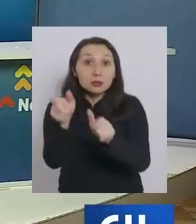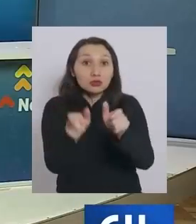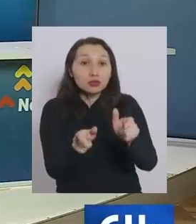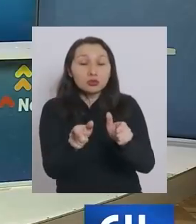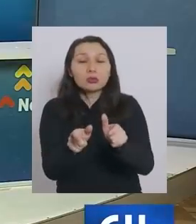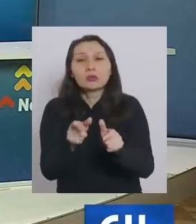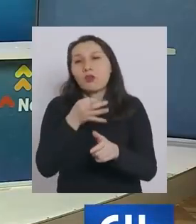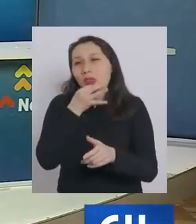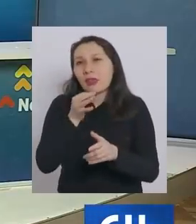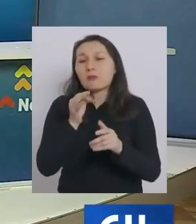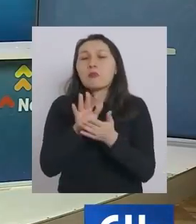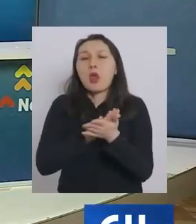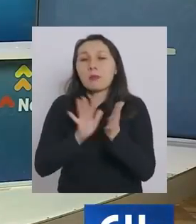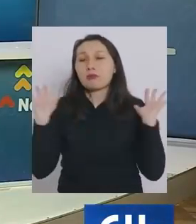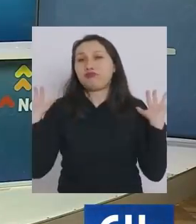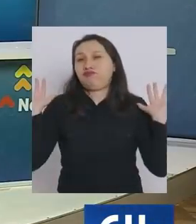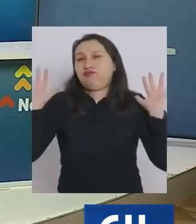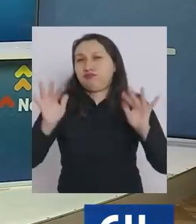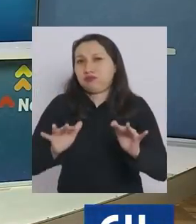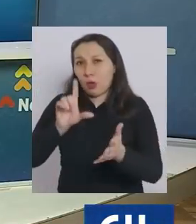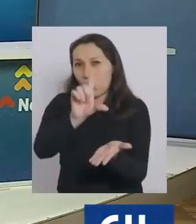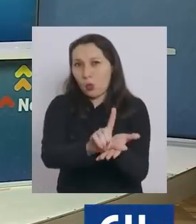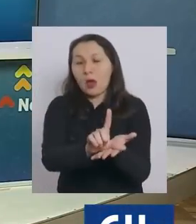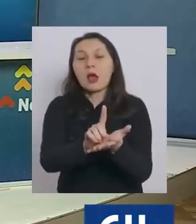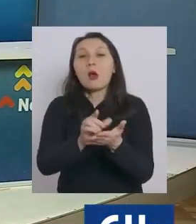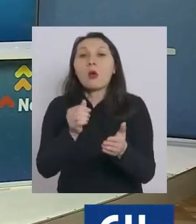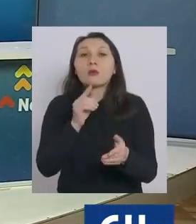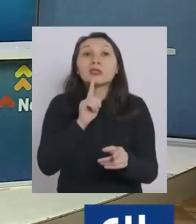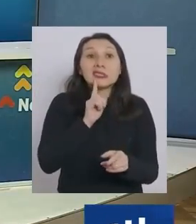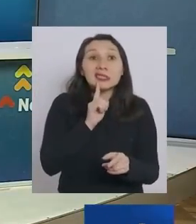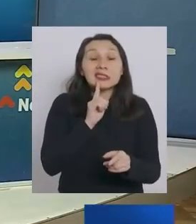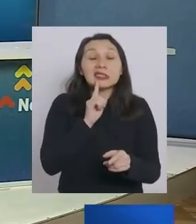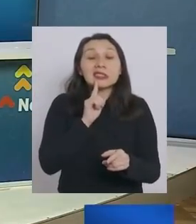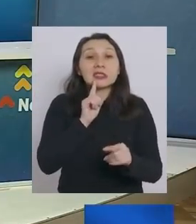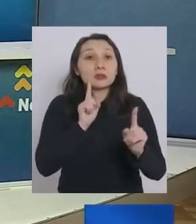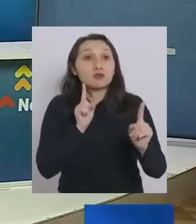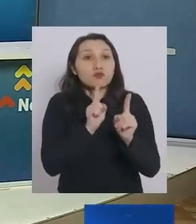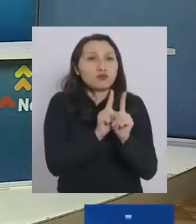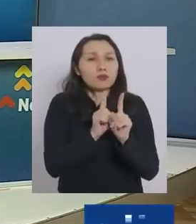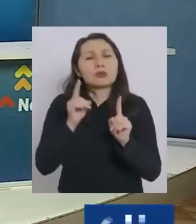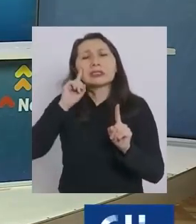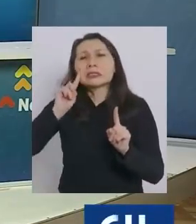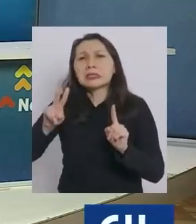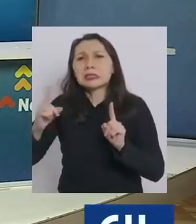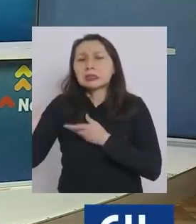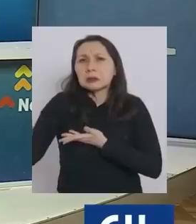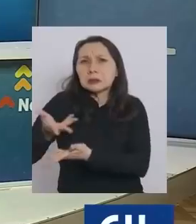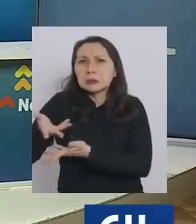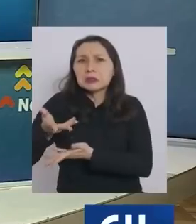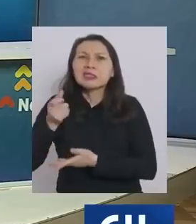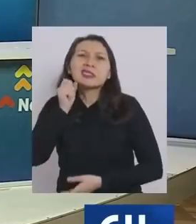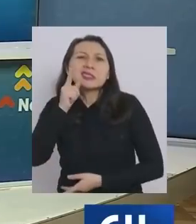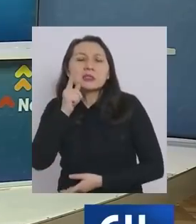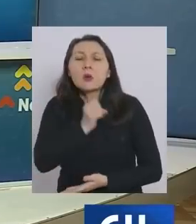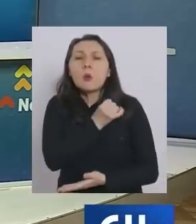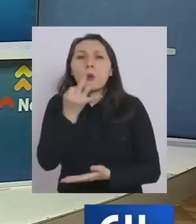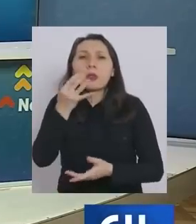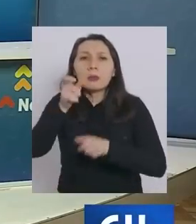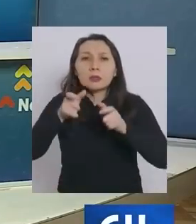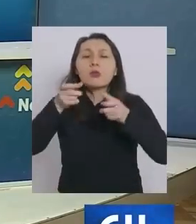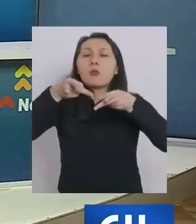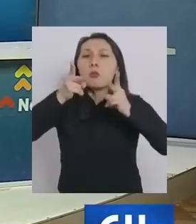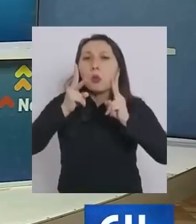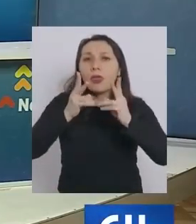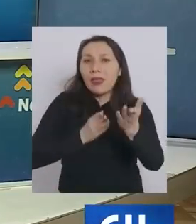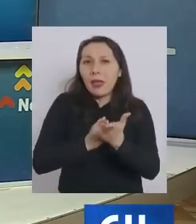quiero hablar de los eventos masivos cuando los públicos son con y sin interacción ¿a qué se refiere y qué va a estar permitido y hasta cuántas personas